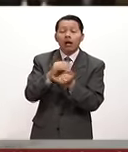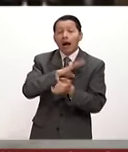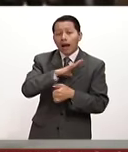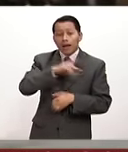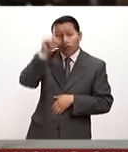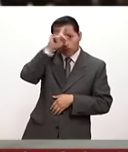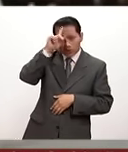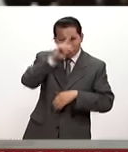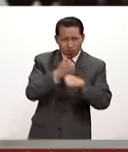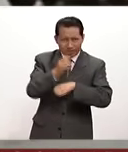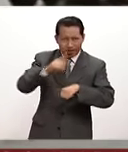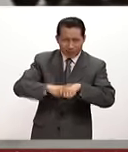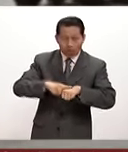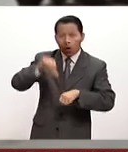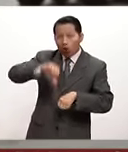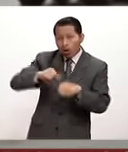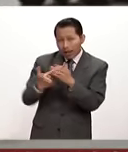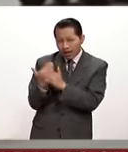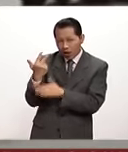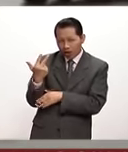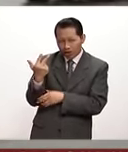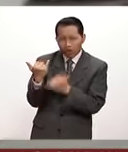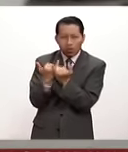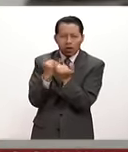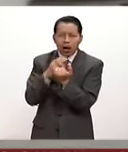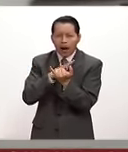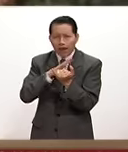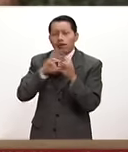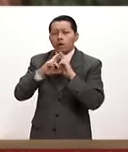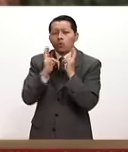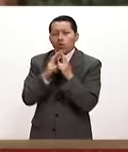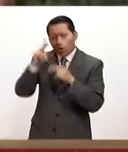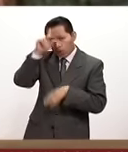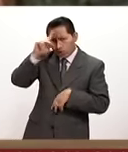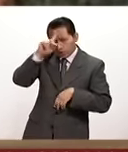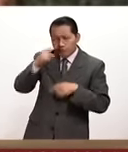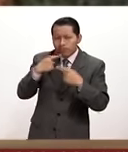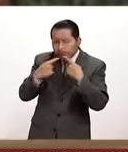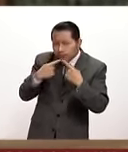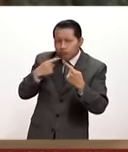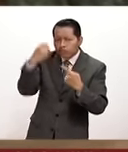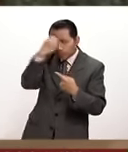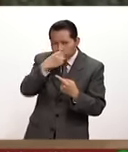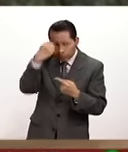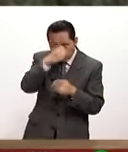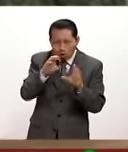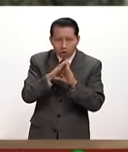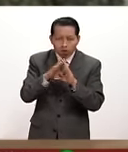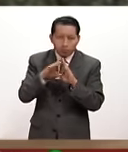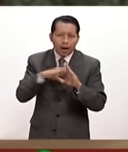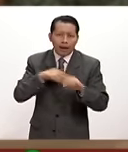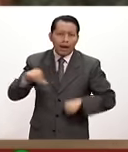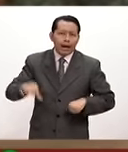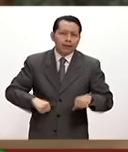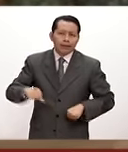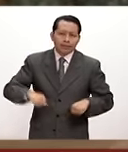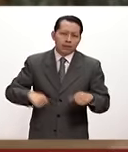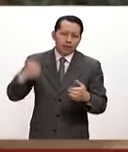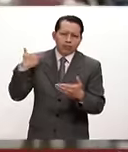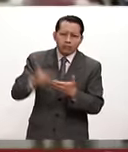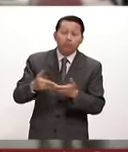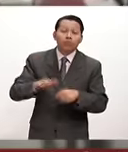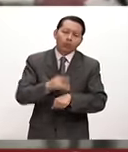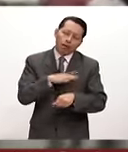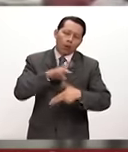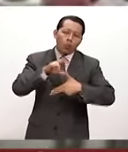Hoy a las 8 de la mañana se reúne todo el consejo para analizar las actividades que hemos venido desarrollando. Ya pegó el